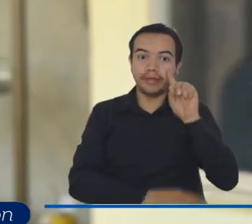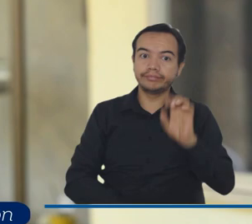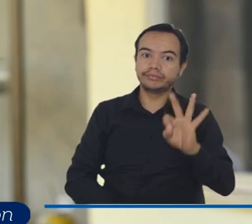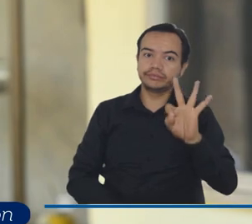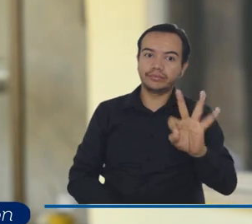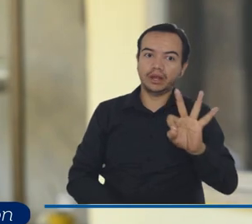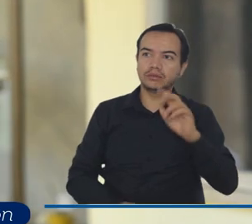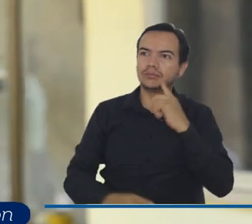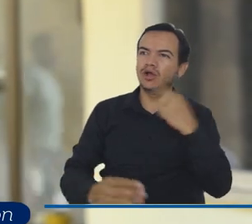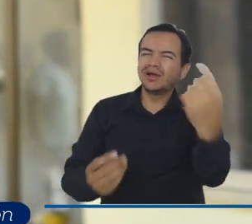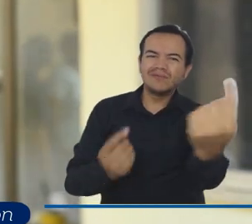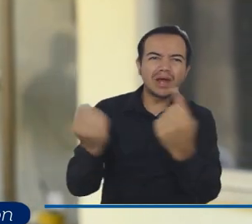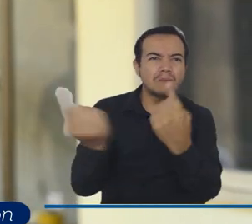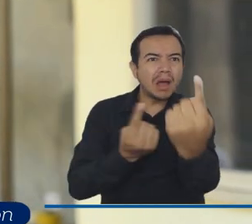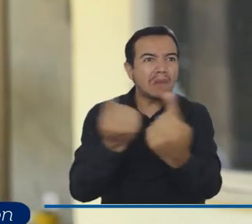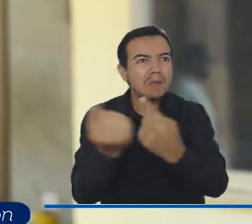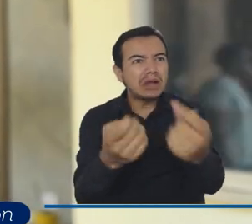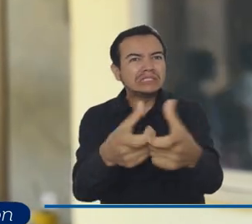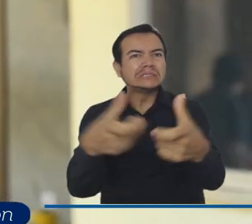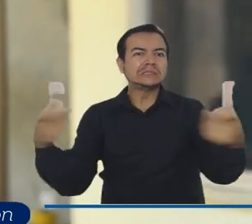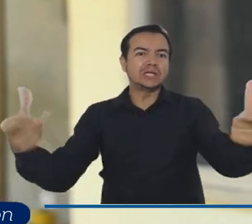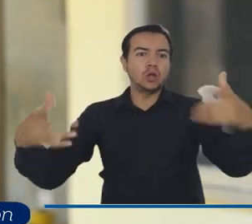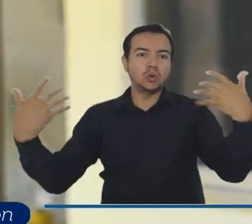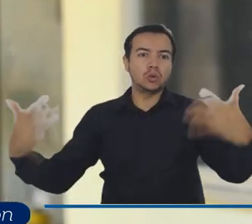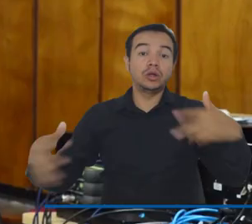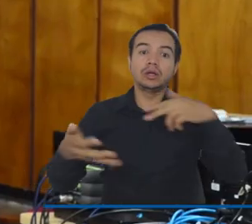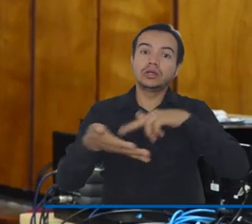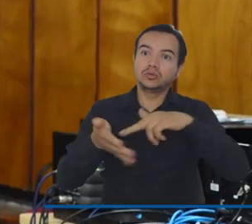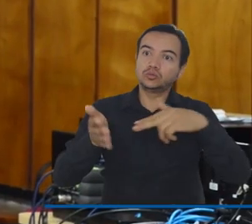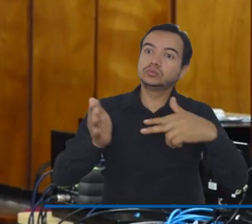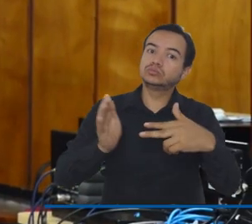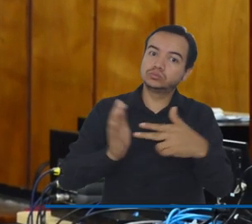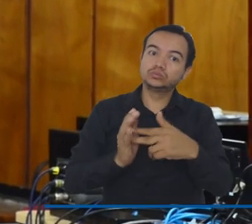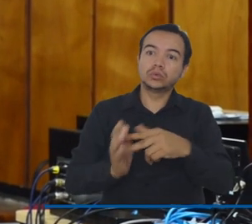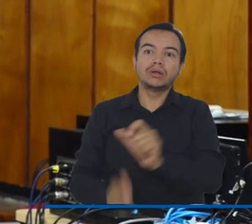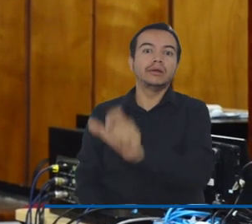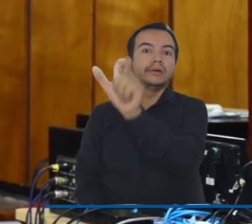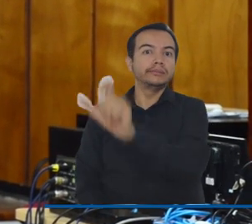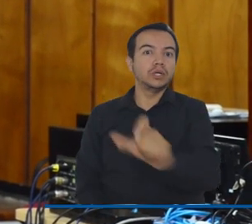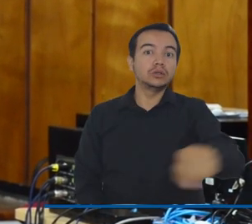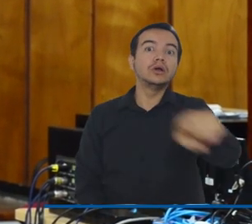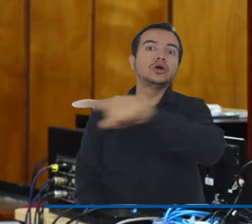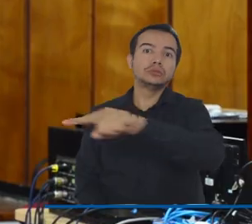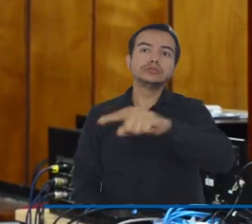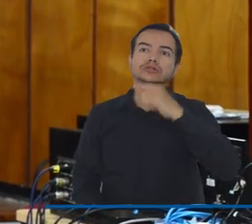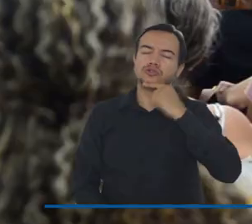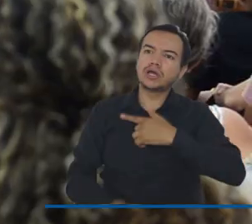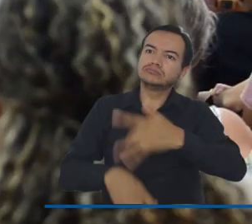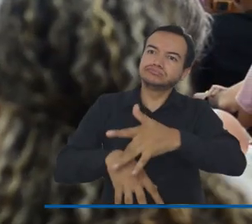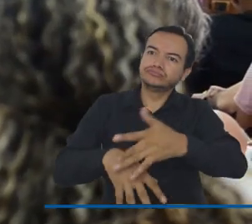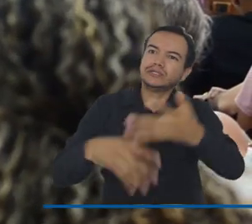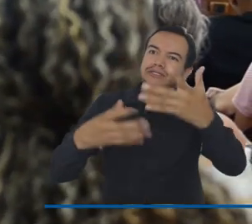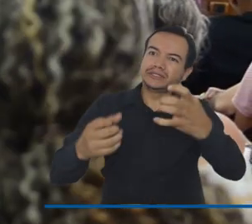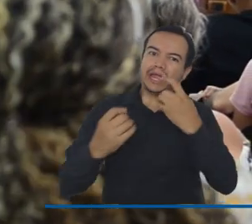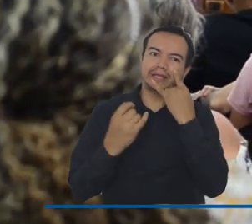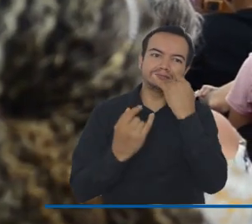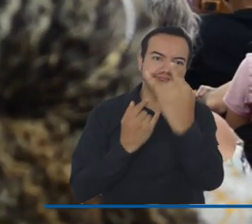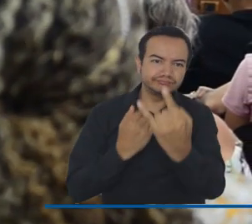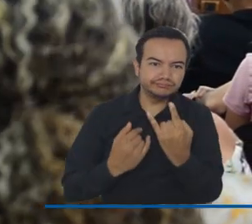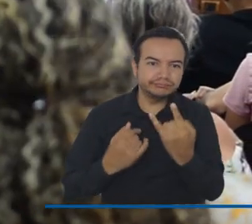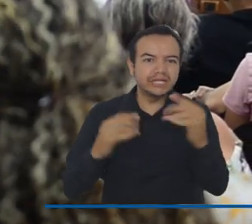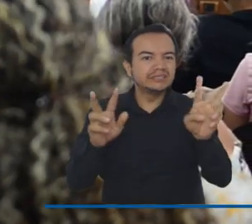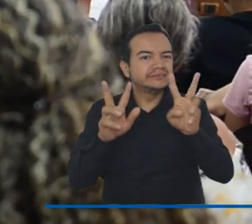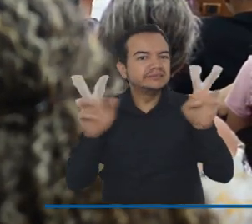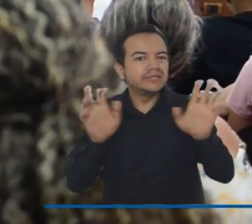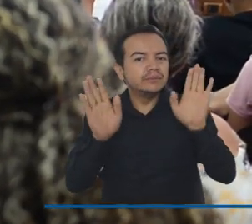de estudiantes y eso pues ya es un indicativo de que hay estímulos, hay ganas de hablar o de